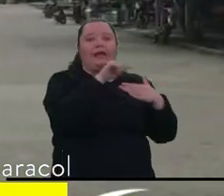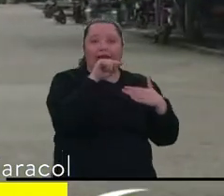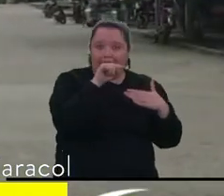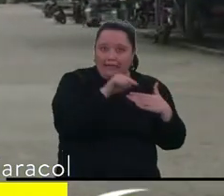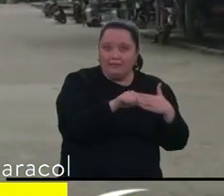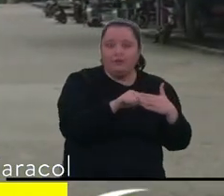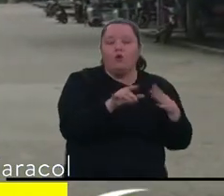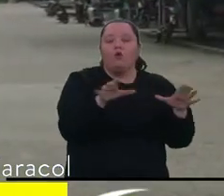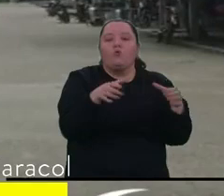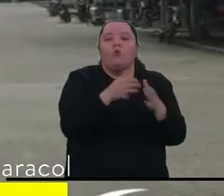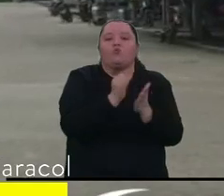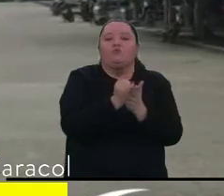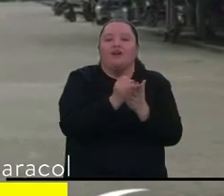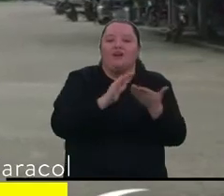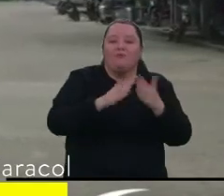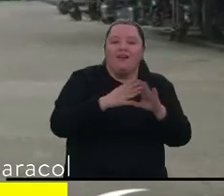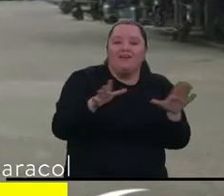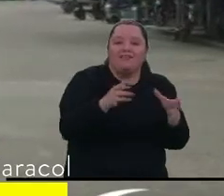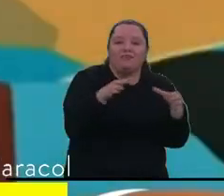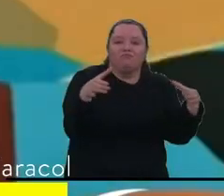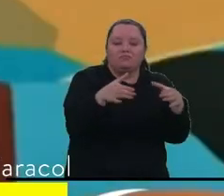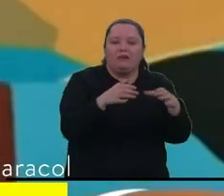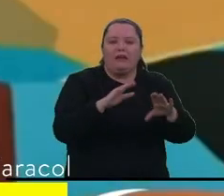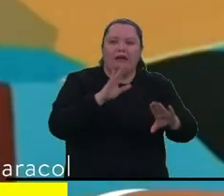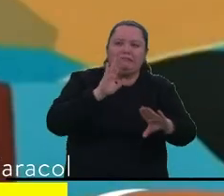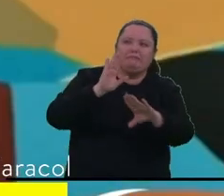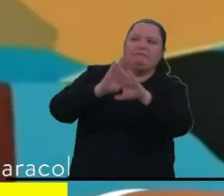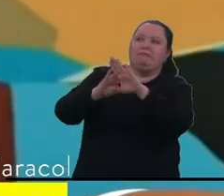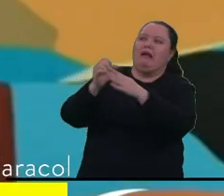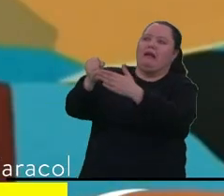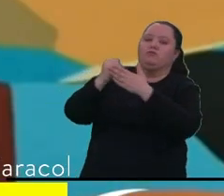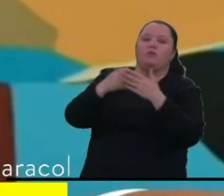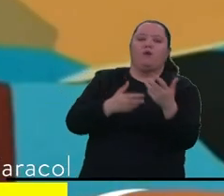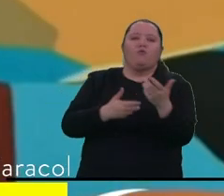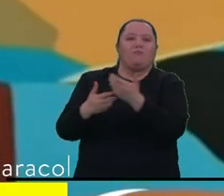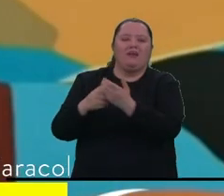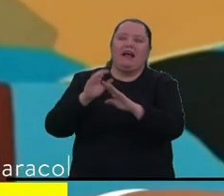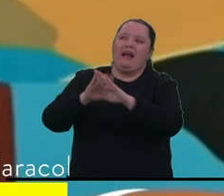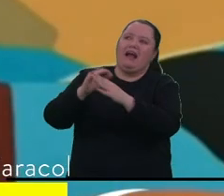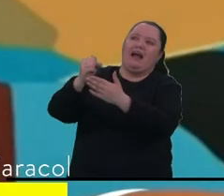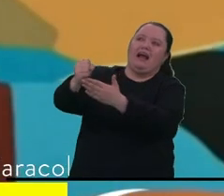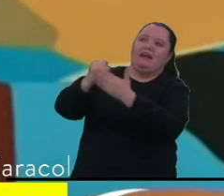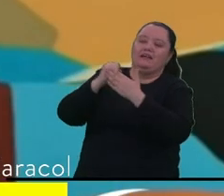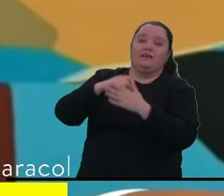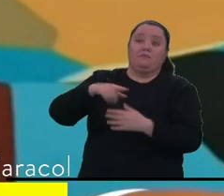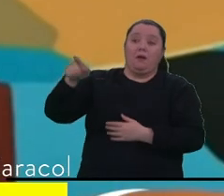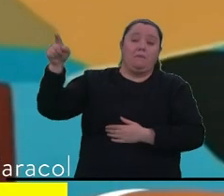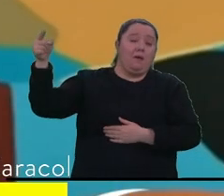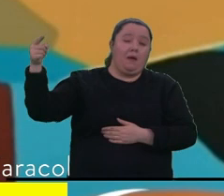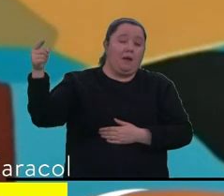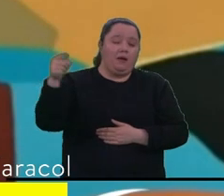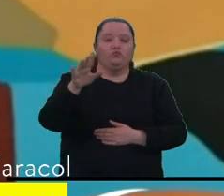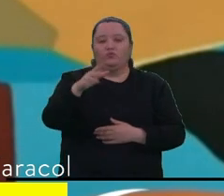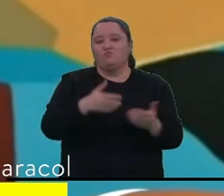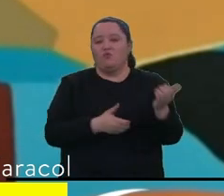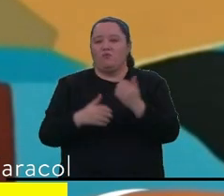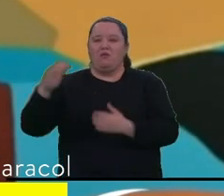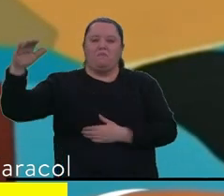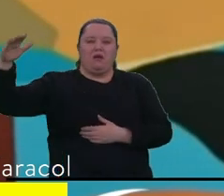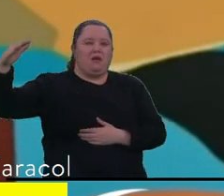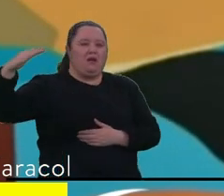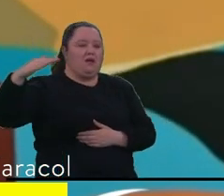de Acción Comunal, hizo una llamada al Cuerpo de Socorro de los Bomberos y se desplazó el carro de los bomberos y